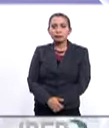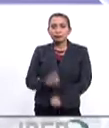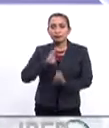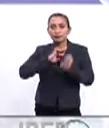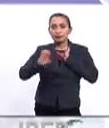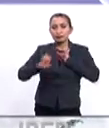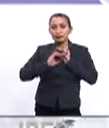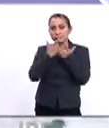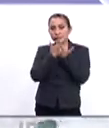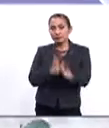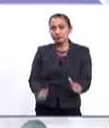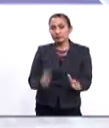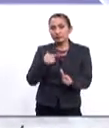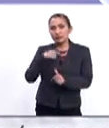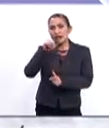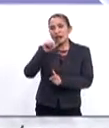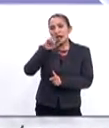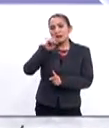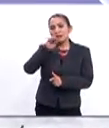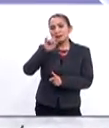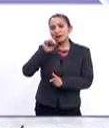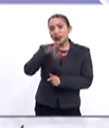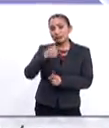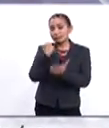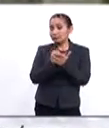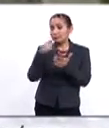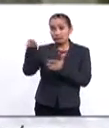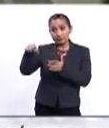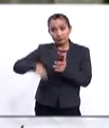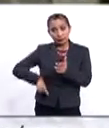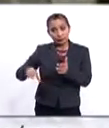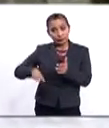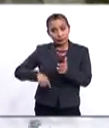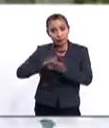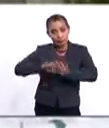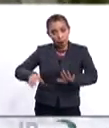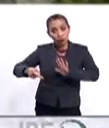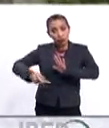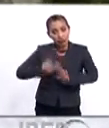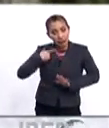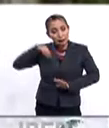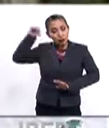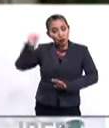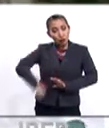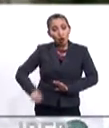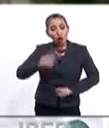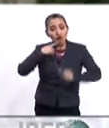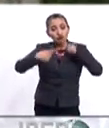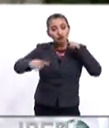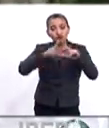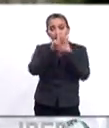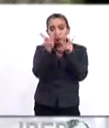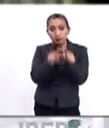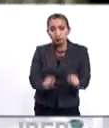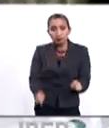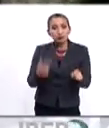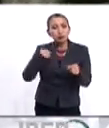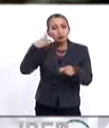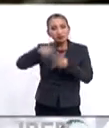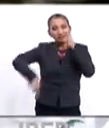Ejército de Liberación Nacional, ahí mismo en Colombia, exigió al gobierno de este país reanudar de manera inmediata los diálogos de paz,